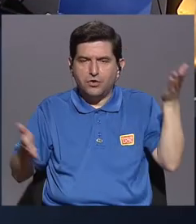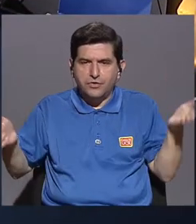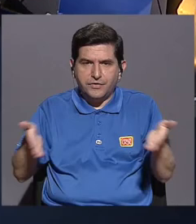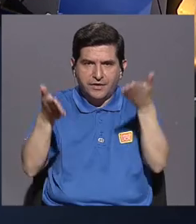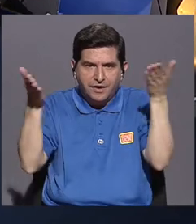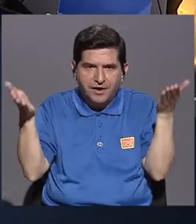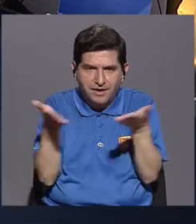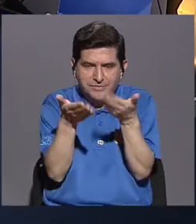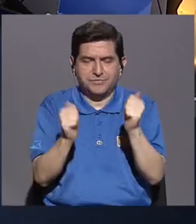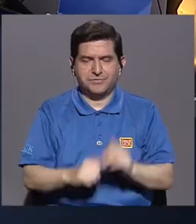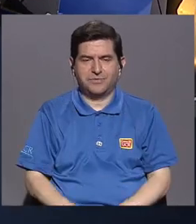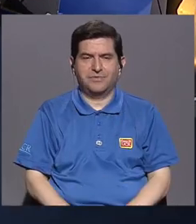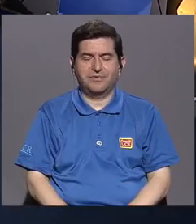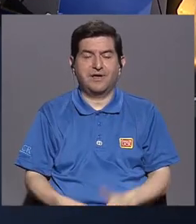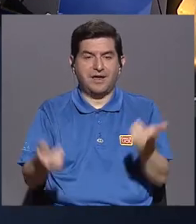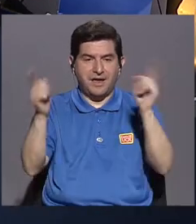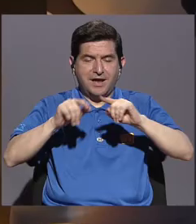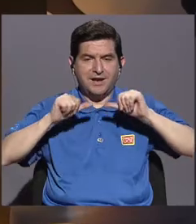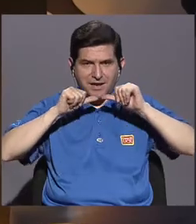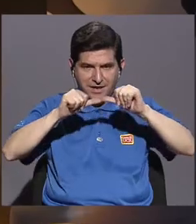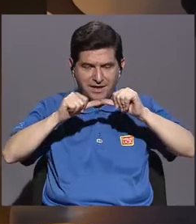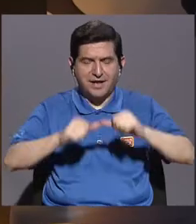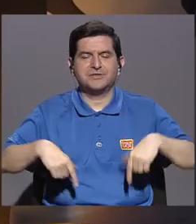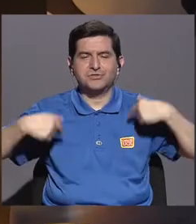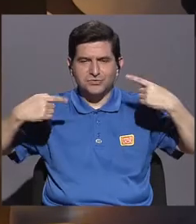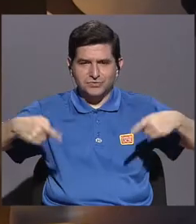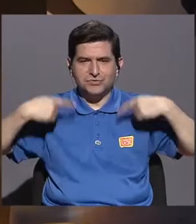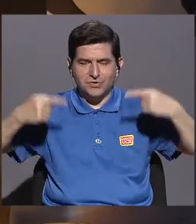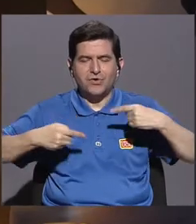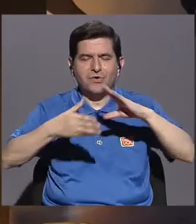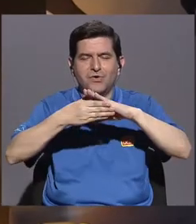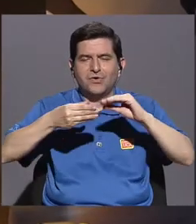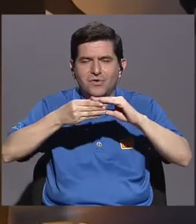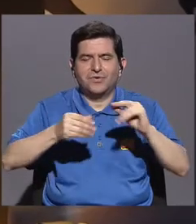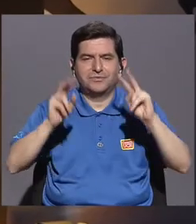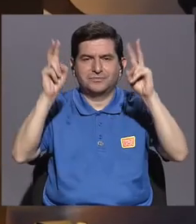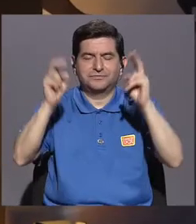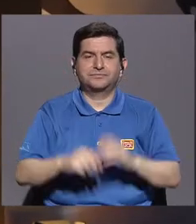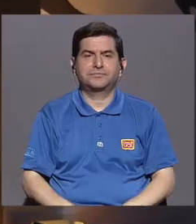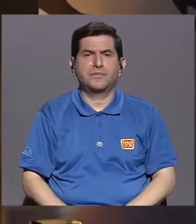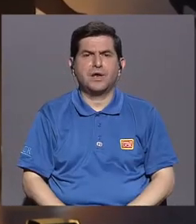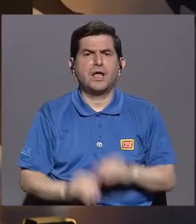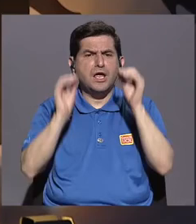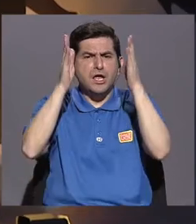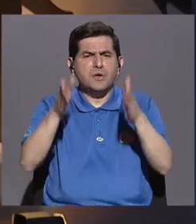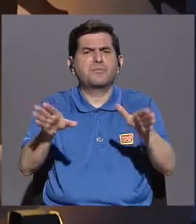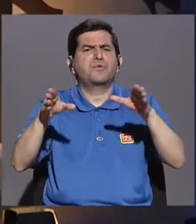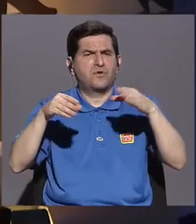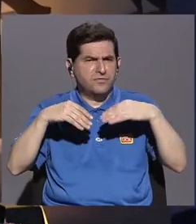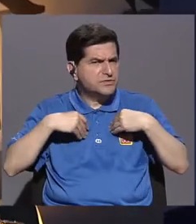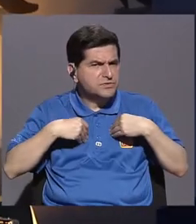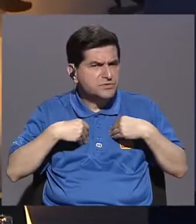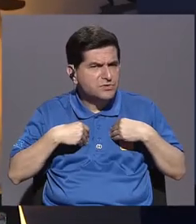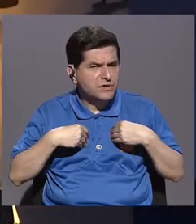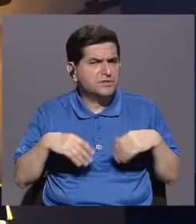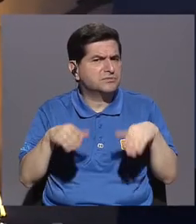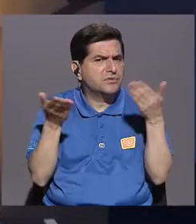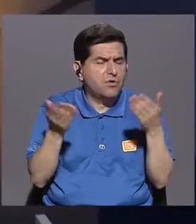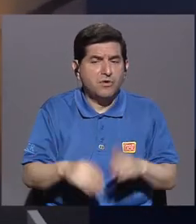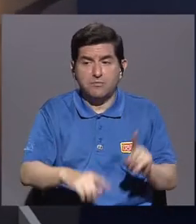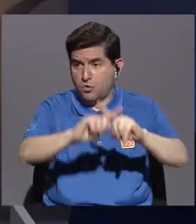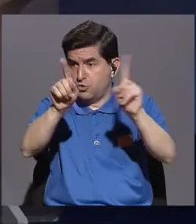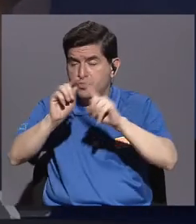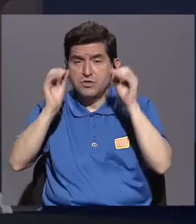indudable para seguir empujando la carretica. ¿Cómo ha sido la acogida de parte de los docentes? Porque has trabajado con una gran diversidad de